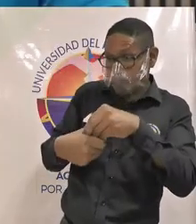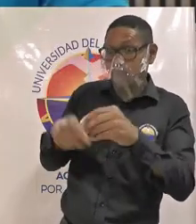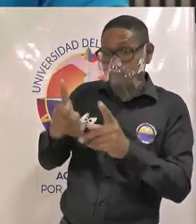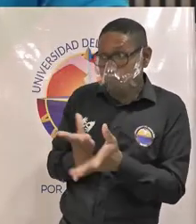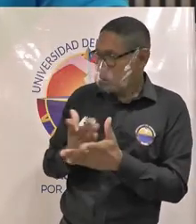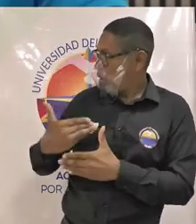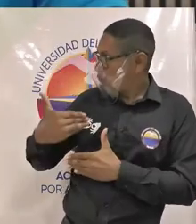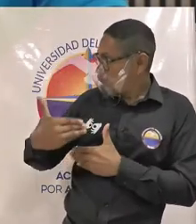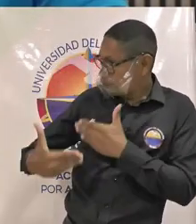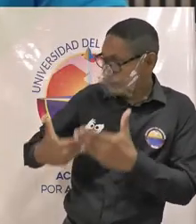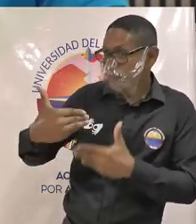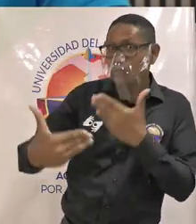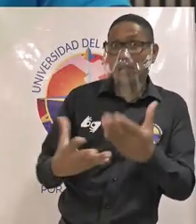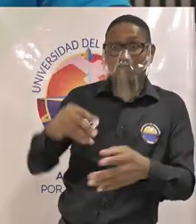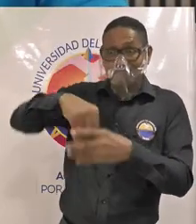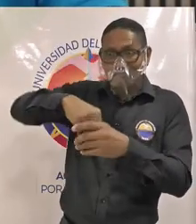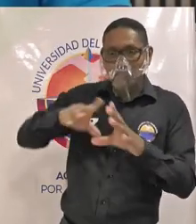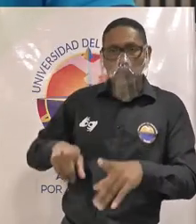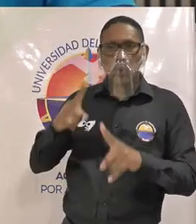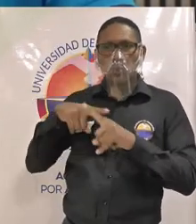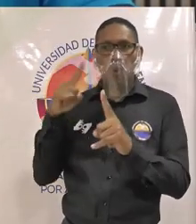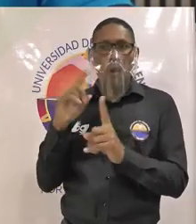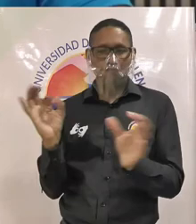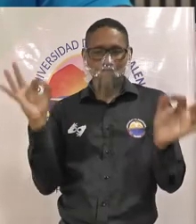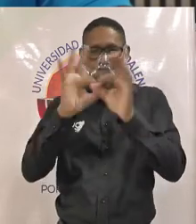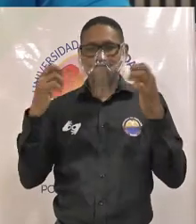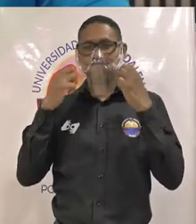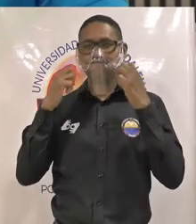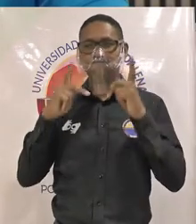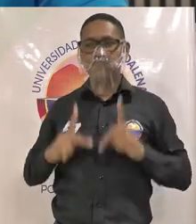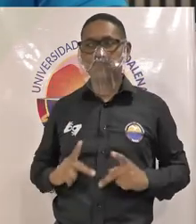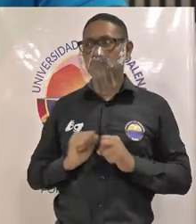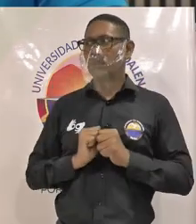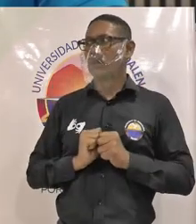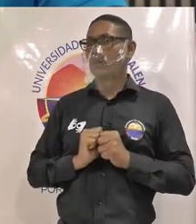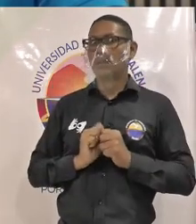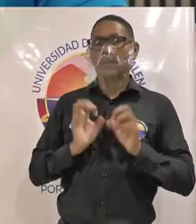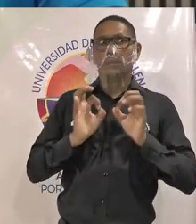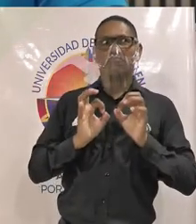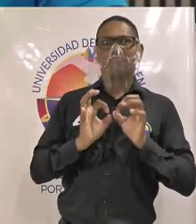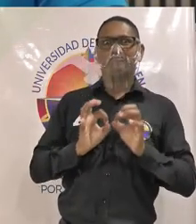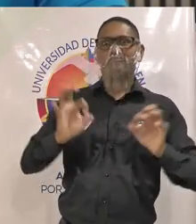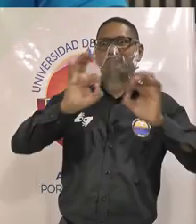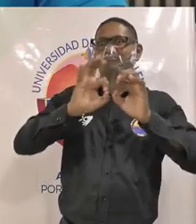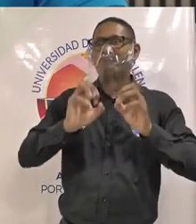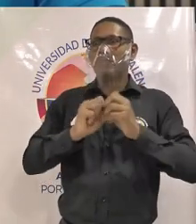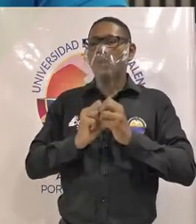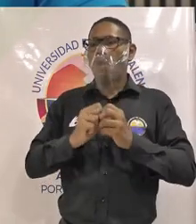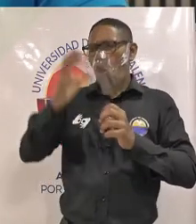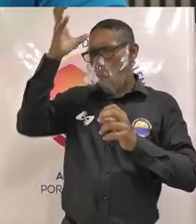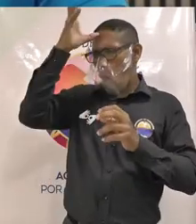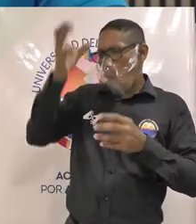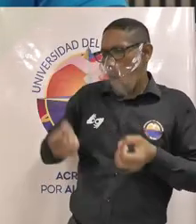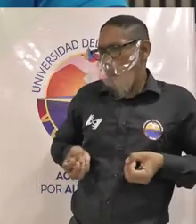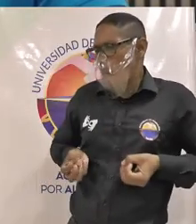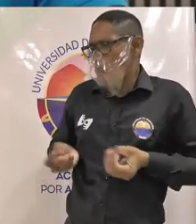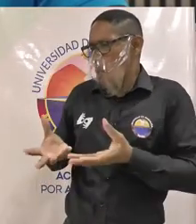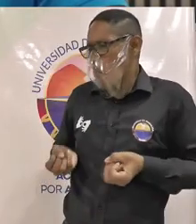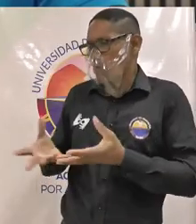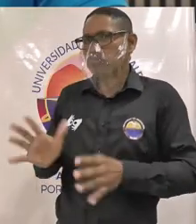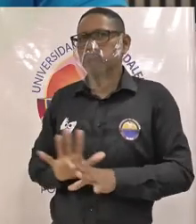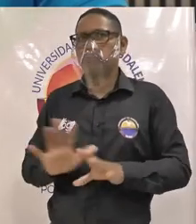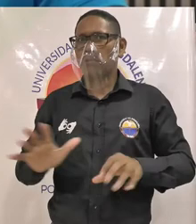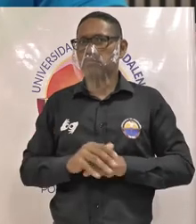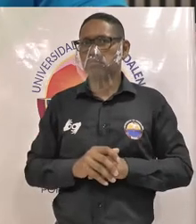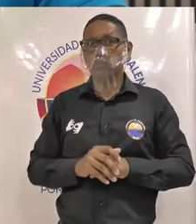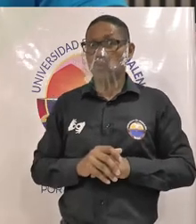estudiante dentro de todo el enfoque humanista nos habla que lo importante no es simplemente la transmisión del conocimiento sino que hay